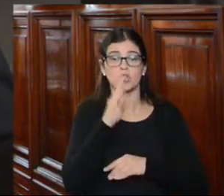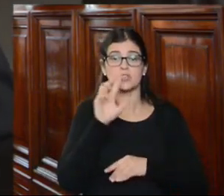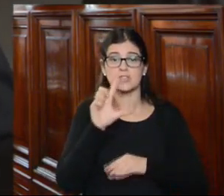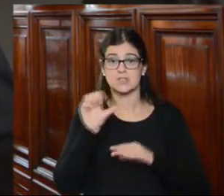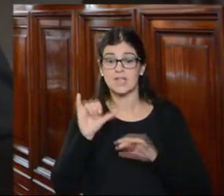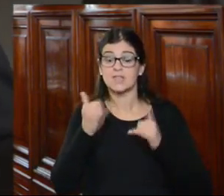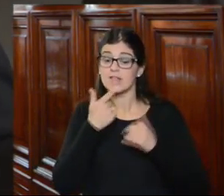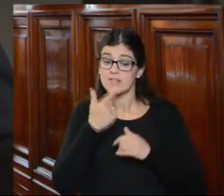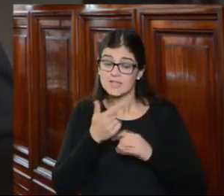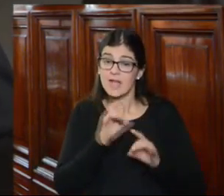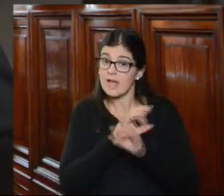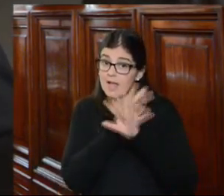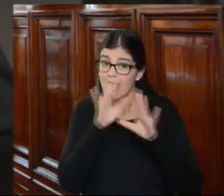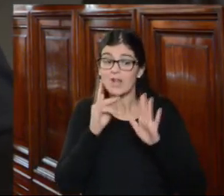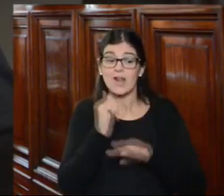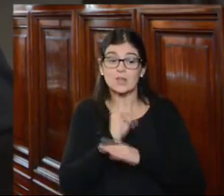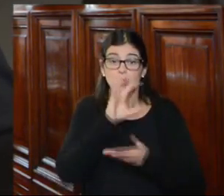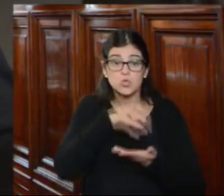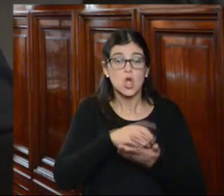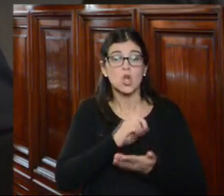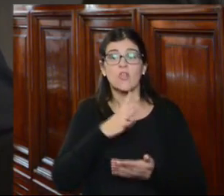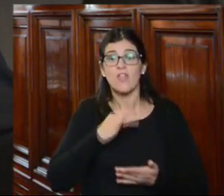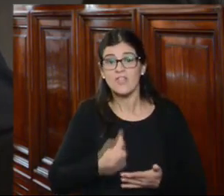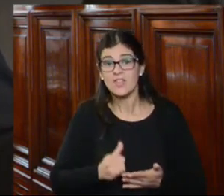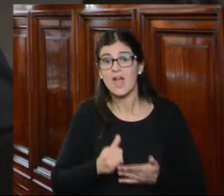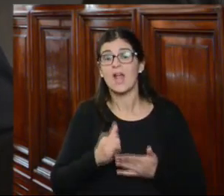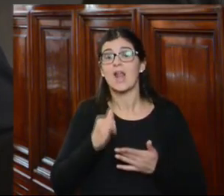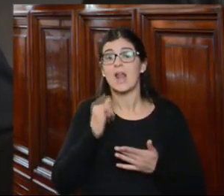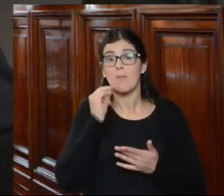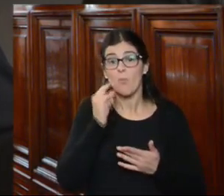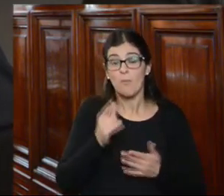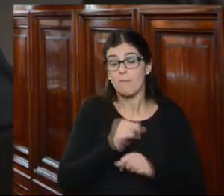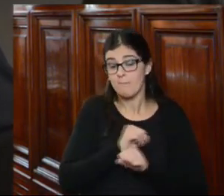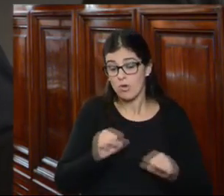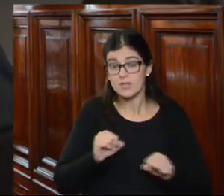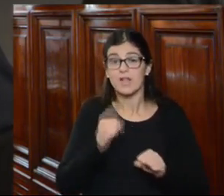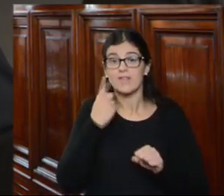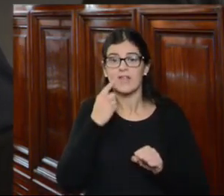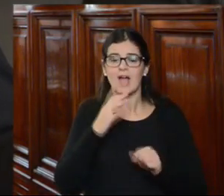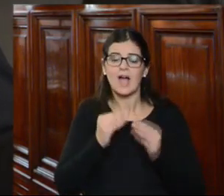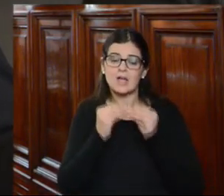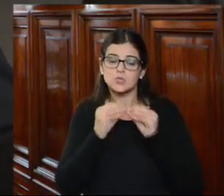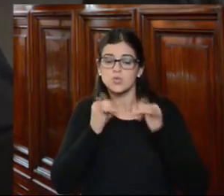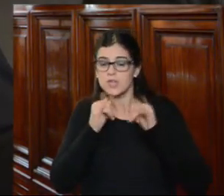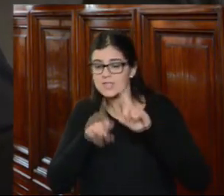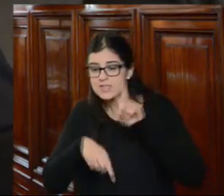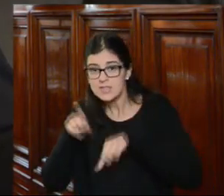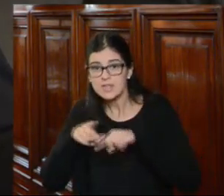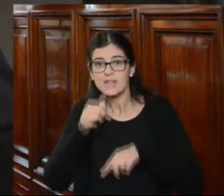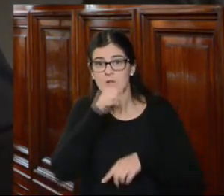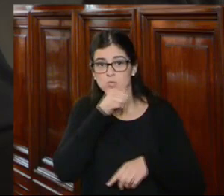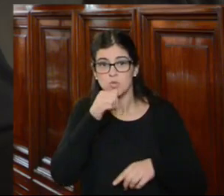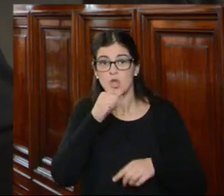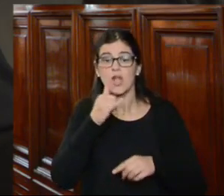establece claramente que la institución no tendrá competencia en asuntos que se encuentren en trámite de resolución